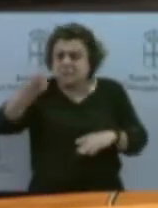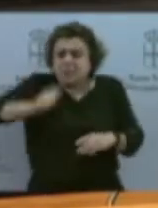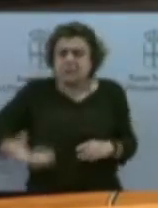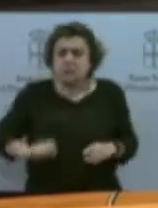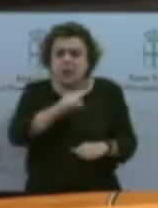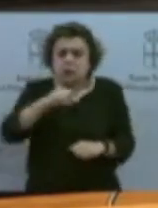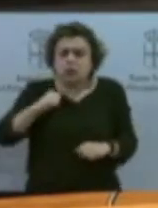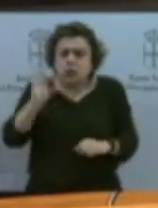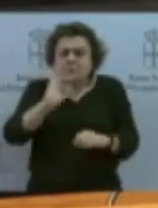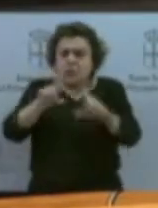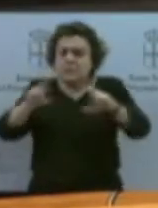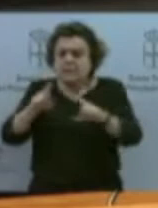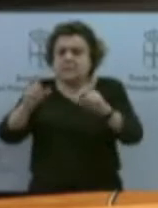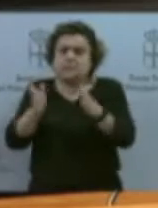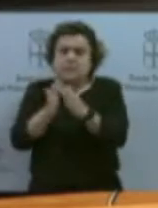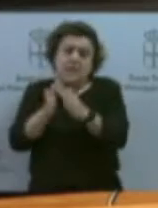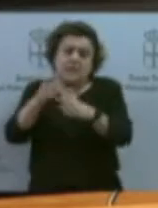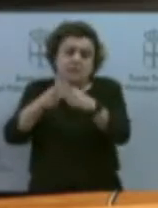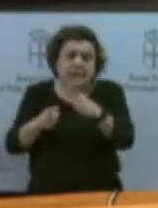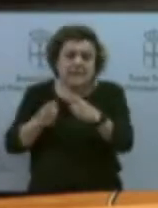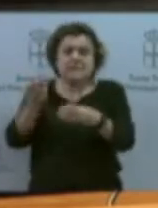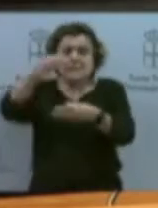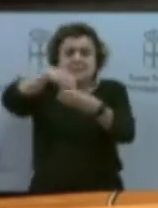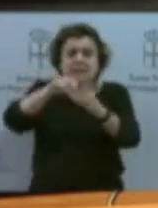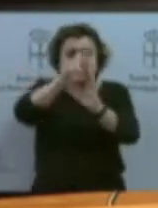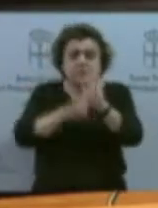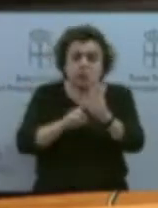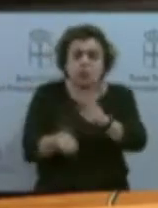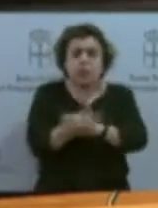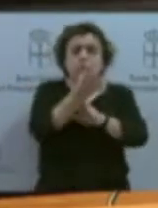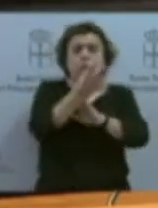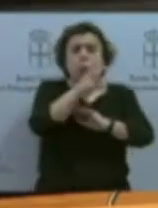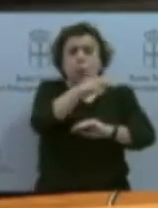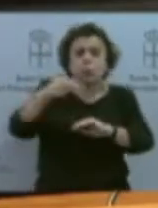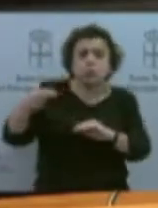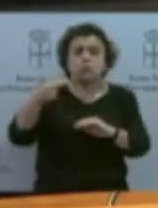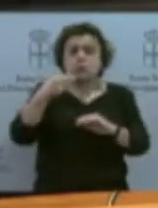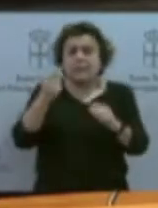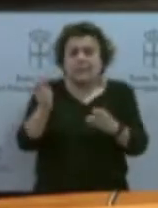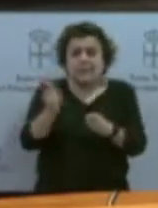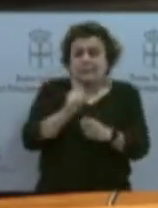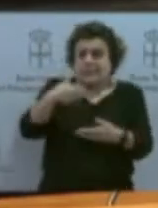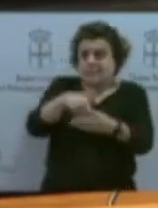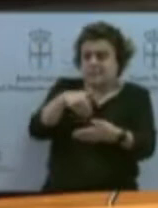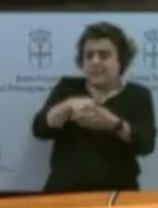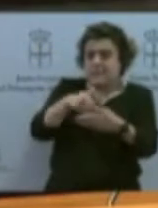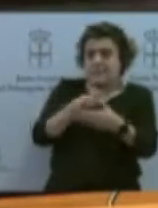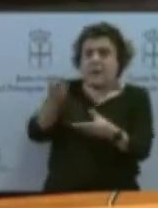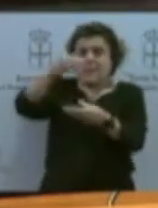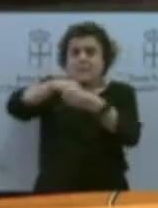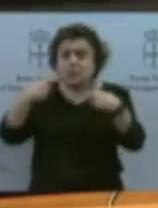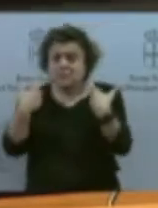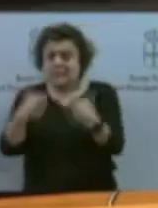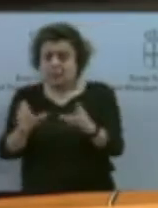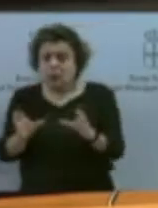incluyeronse como destinatarios de las ayudas todos los cenais que se nos indicaron dentro del sector de los orquestes, todos. Por eso tuvimos en colaboración con ellos y en conversación.